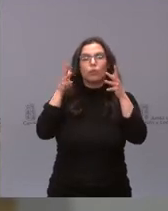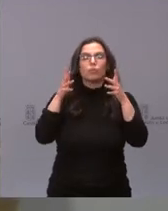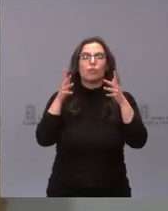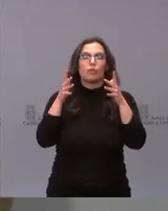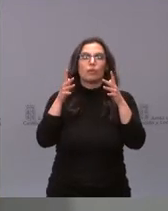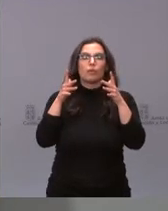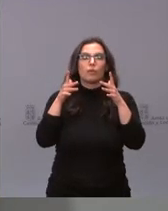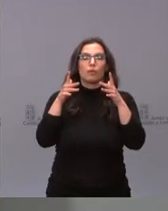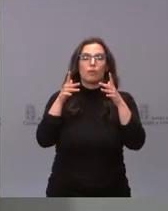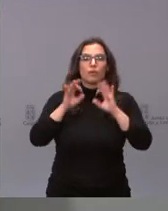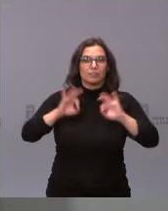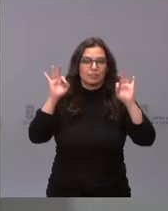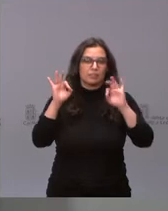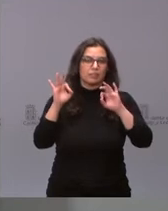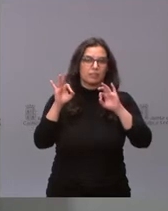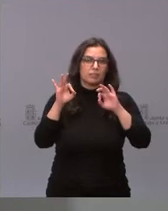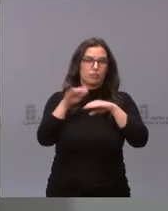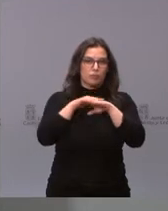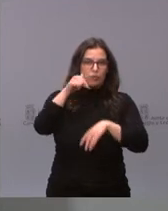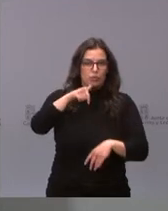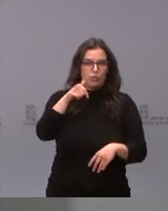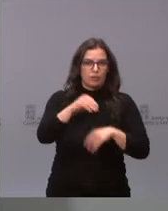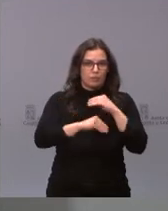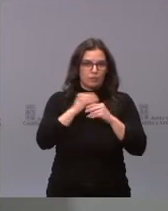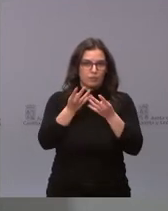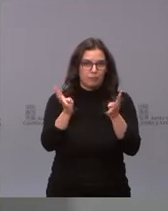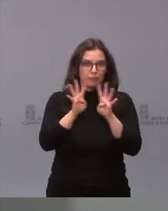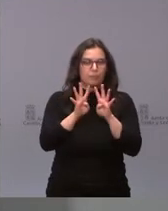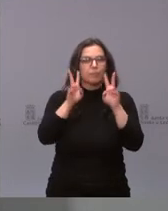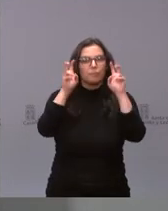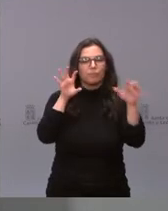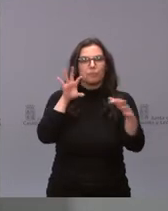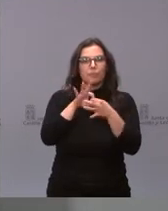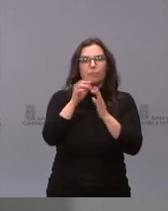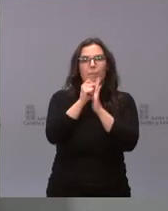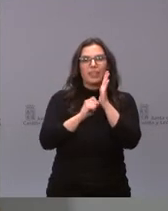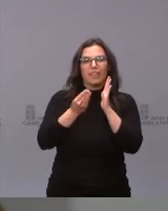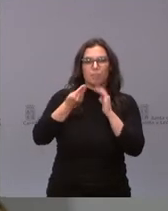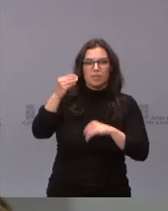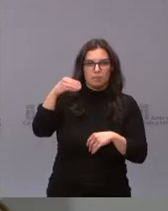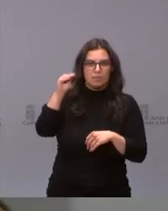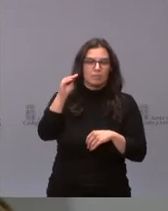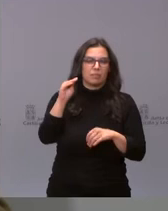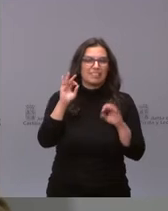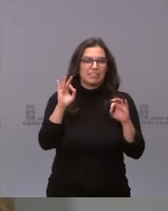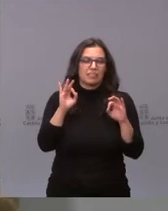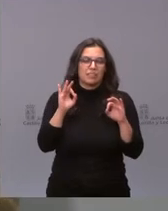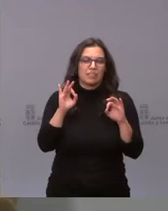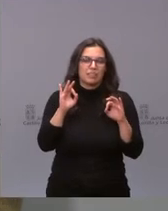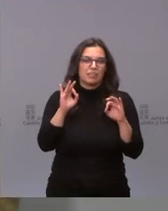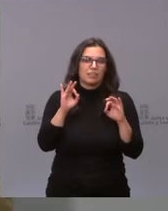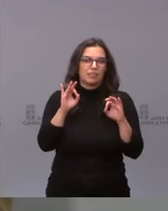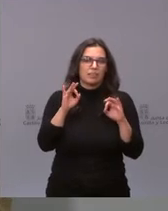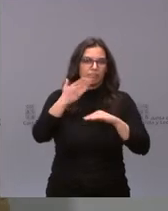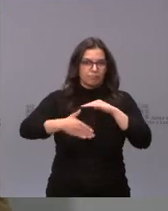Extraordinario de hoy en relación a medidas adicionales provocadas